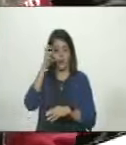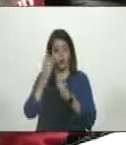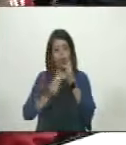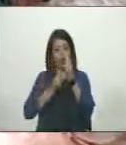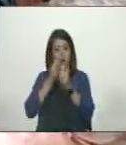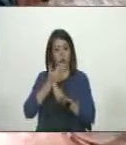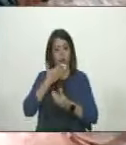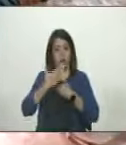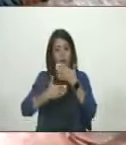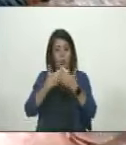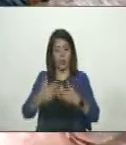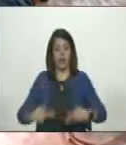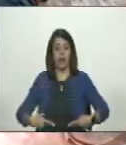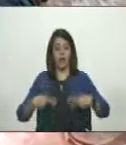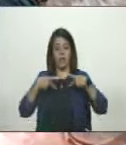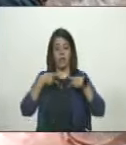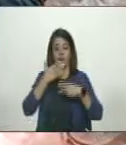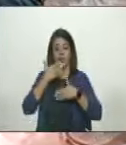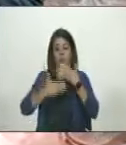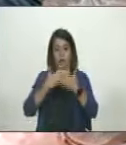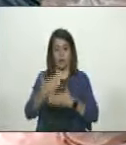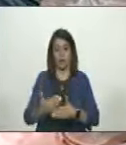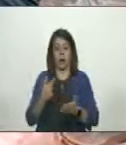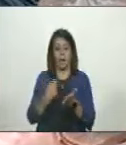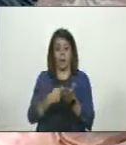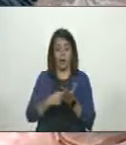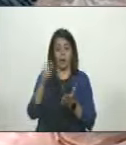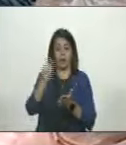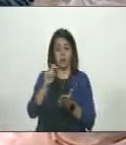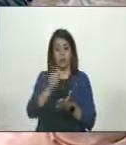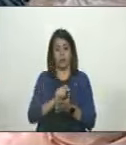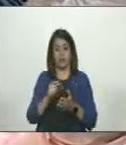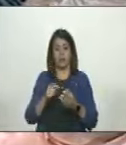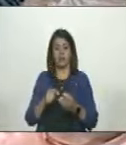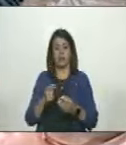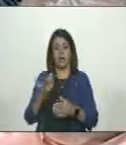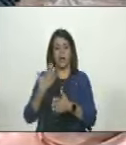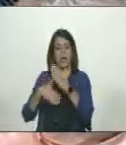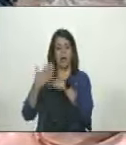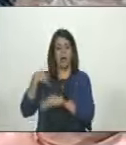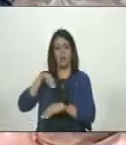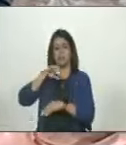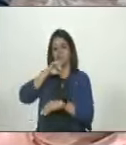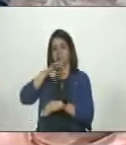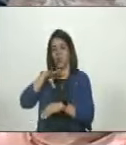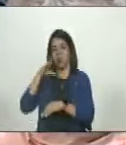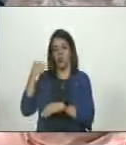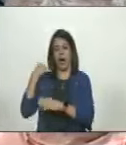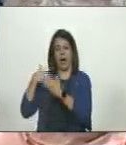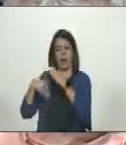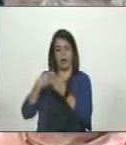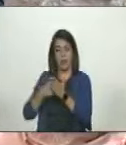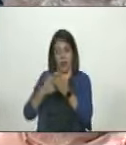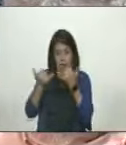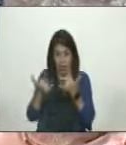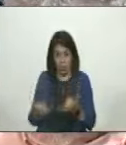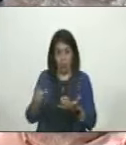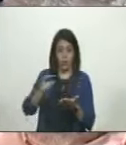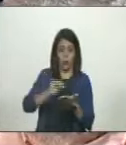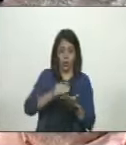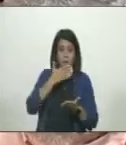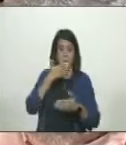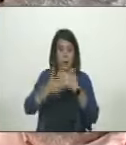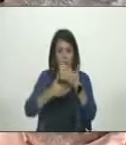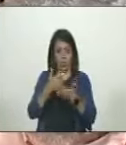cómo vamos a recuperar su calidad de vida, cómo vamos recuperar su calidad del salario. No basta vivir de glorias pasadas que habían recuperado el salario en otro momento. Es momento de volver a